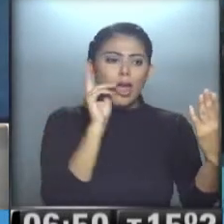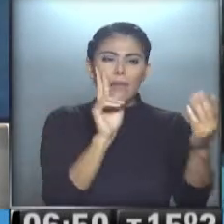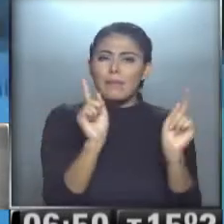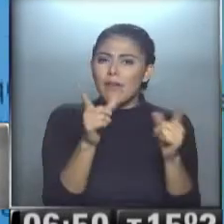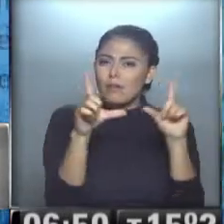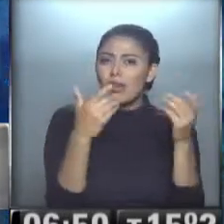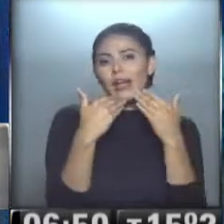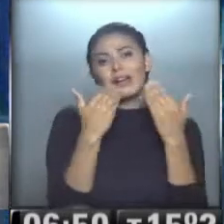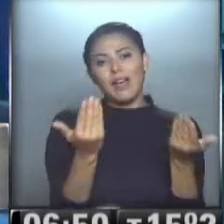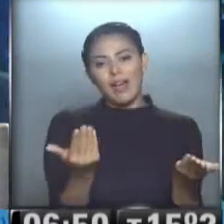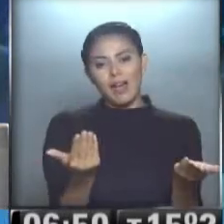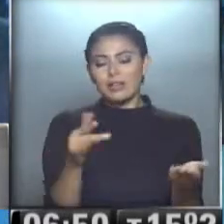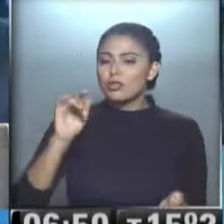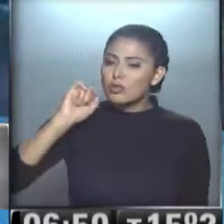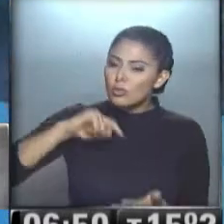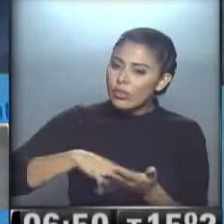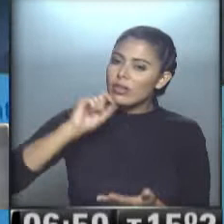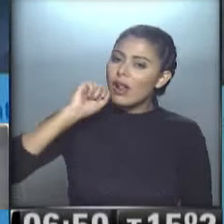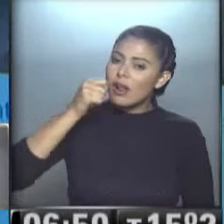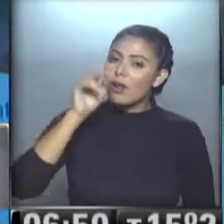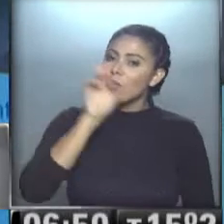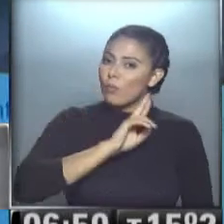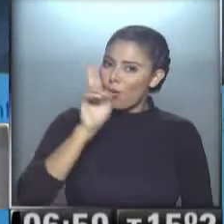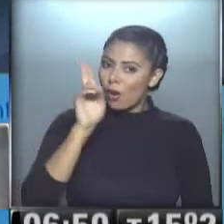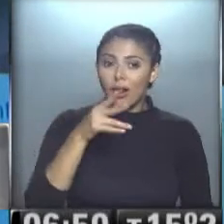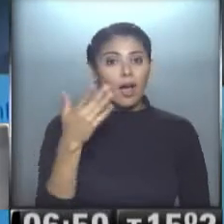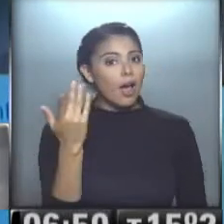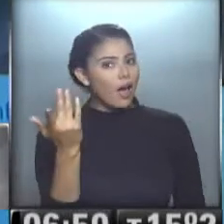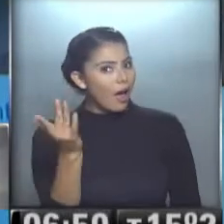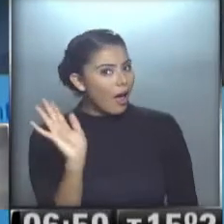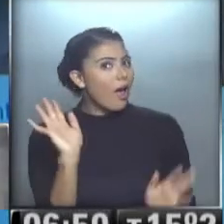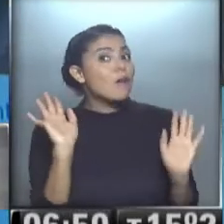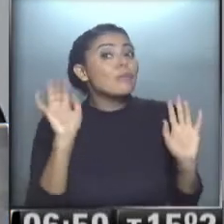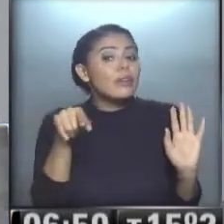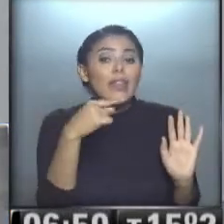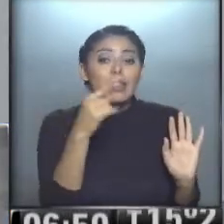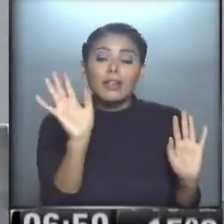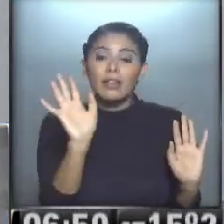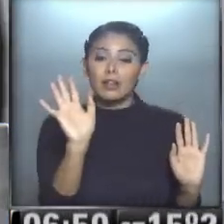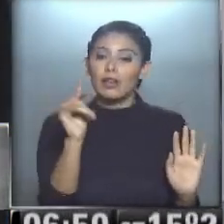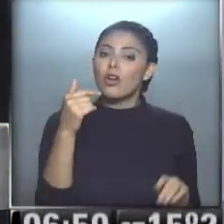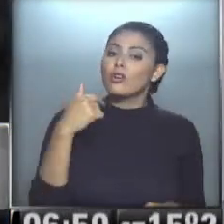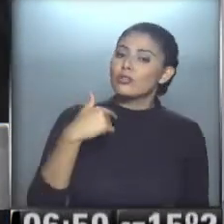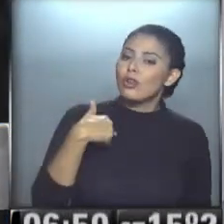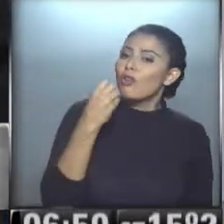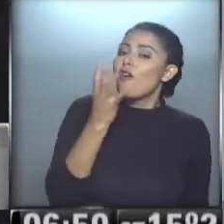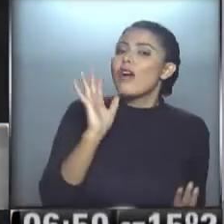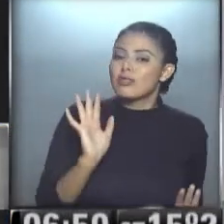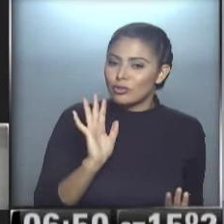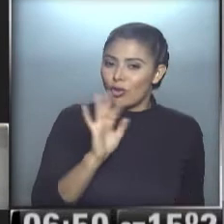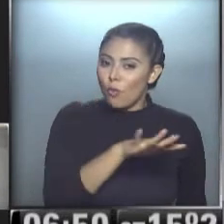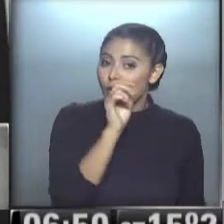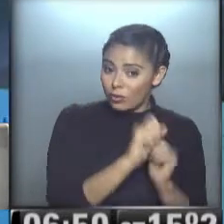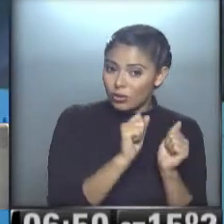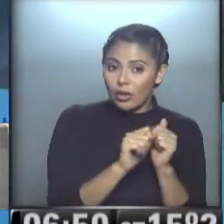Gracias, Rodri. Qué ciudad de hermosas mujeres. Ah, mirá vos, dice... Sí, sí, sí. Uy, lo que dice antes. Es toda una confesión. Rosario.